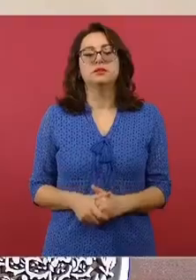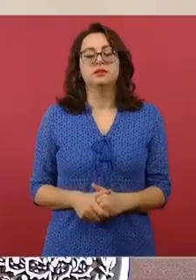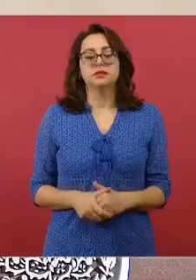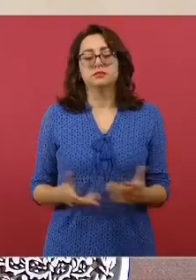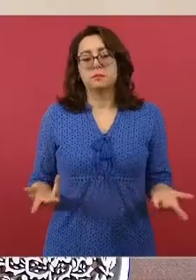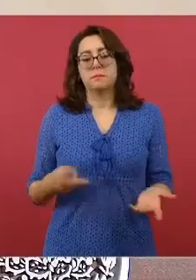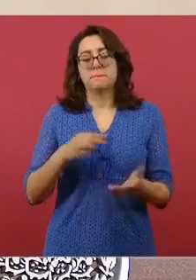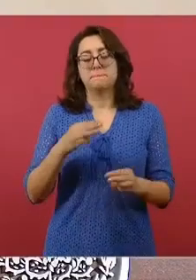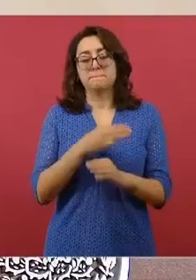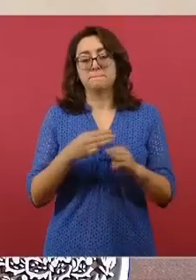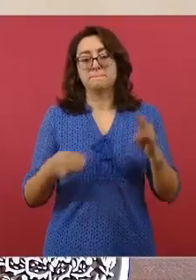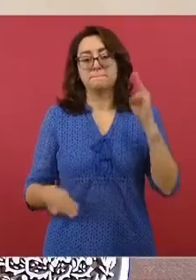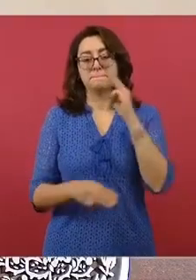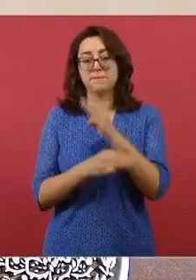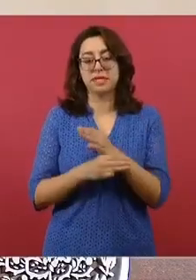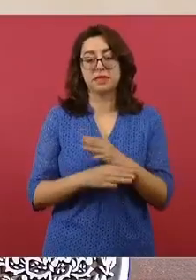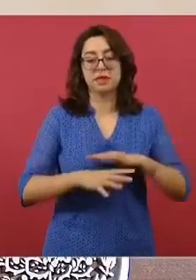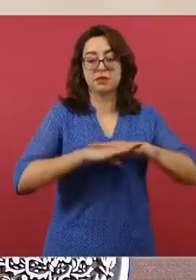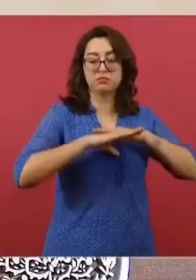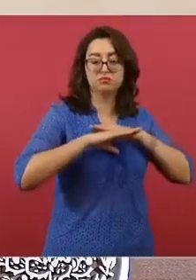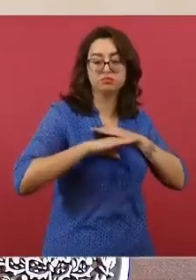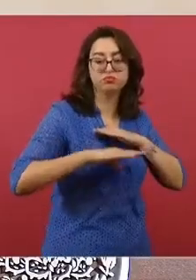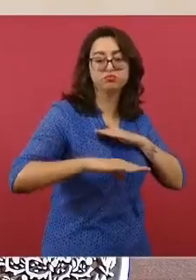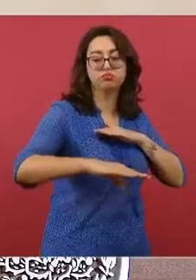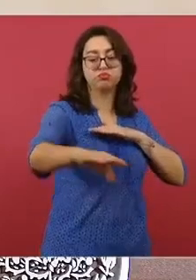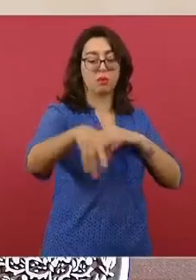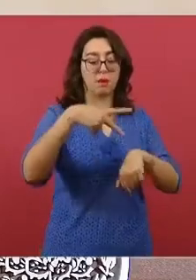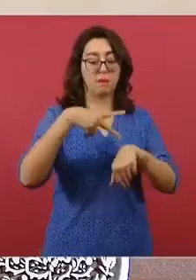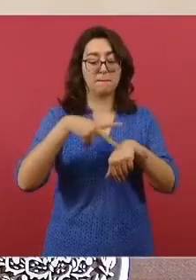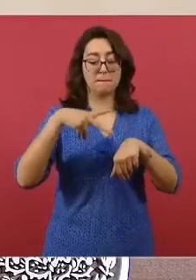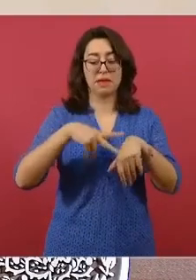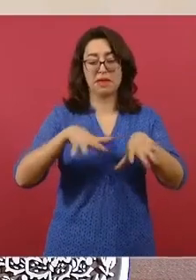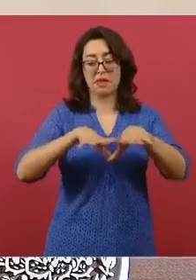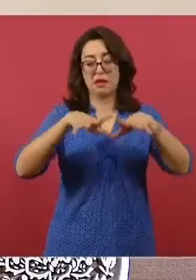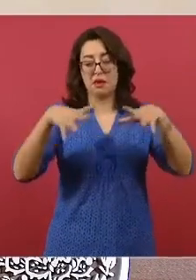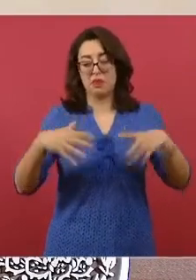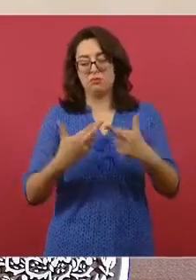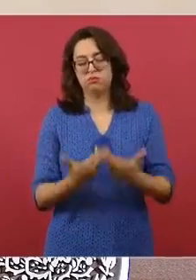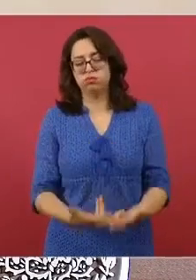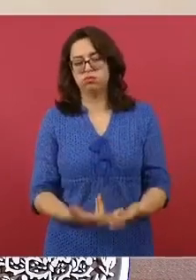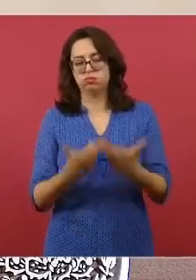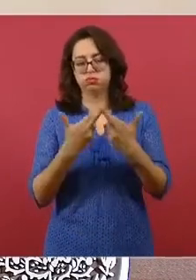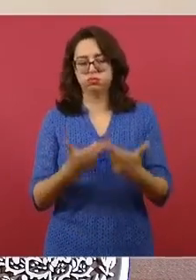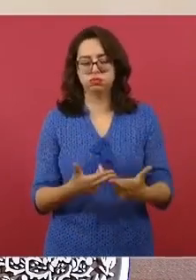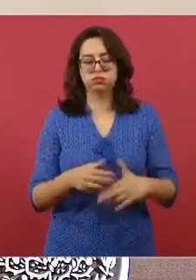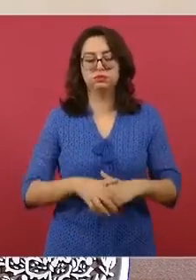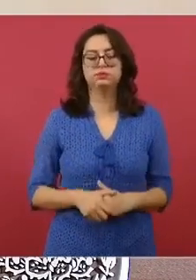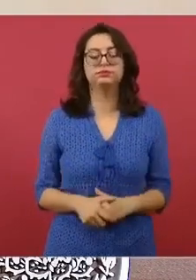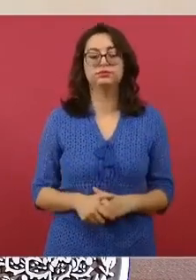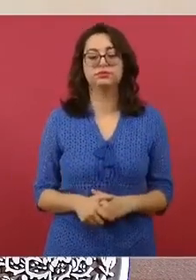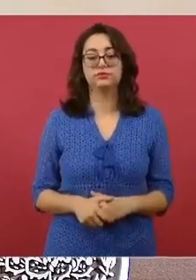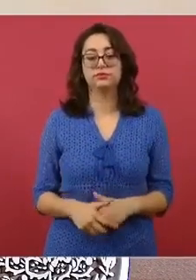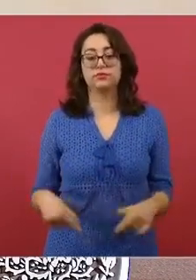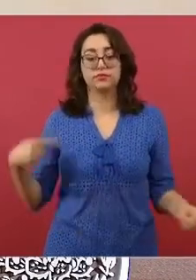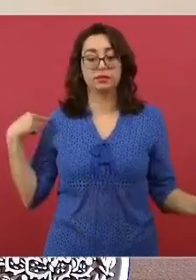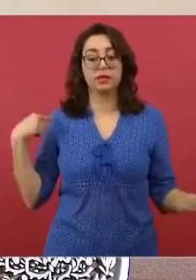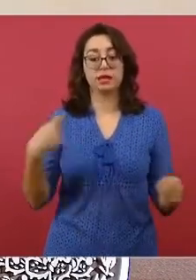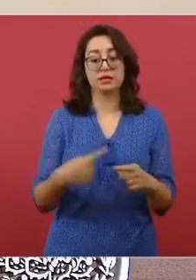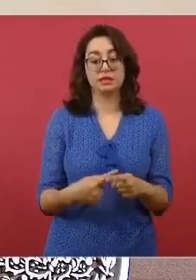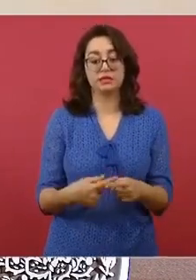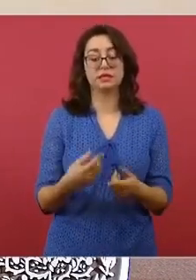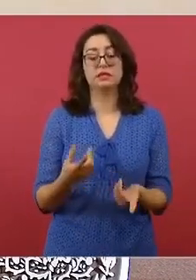un millón ochocientos mil piezas de durmientes y 121 mil toneladas de riel. Hasta ahora, en estos tres tramos